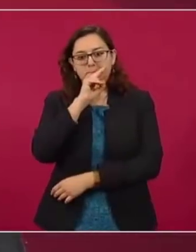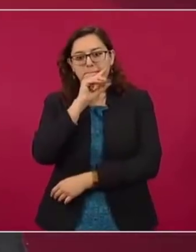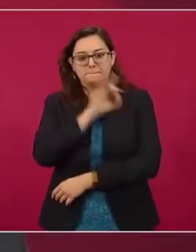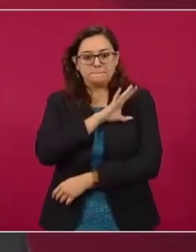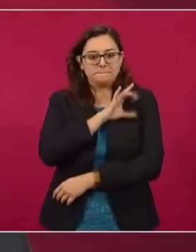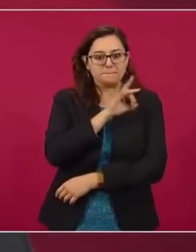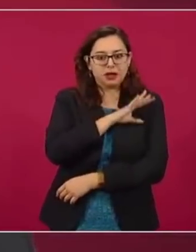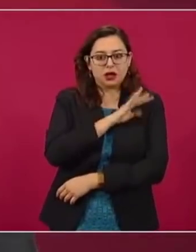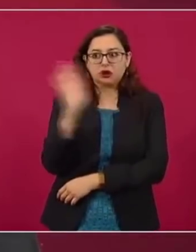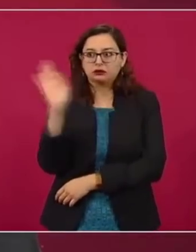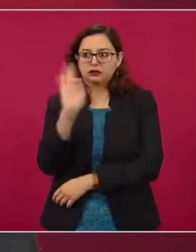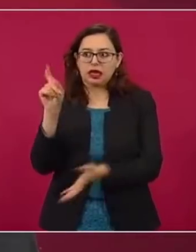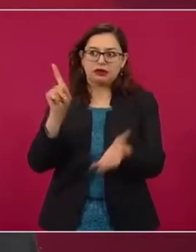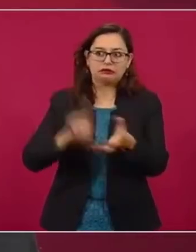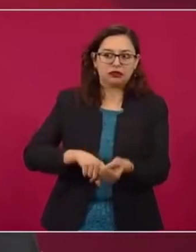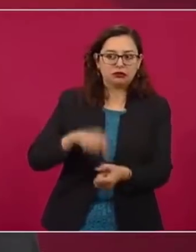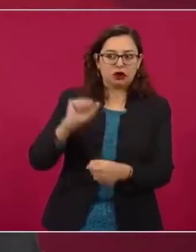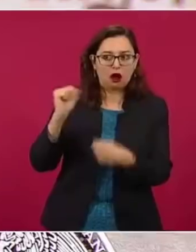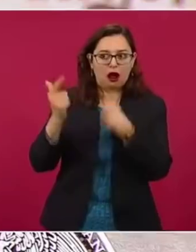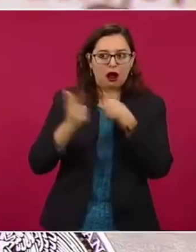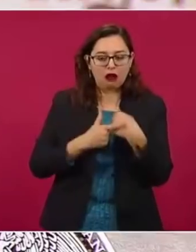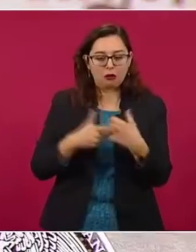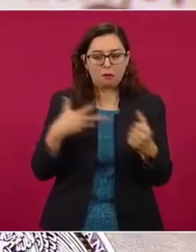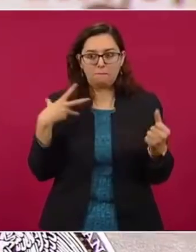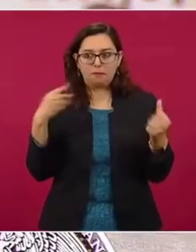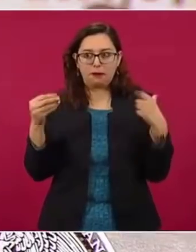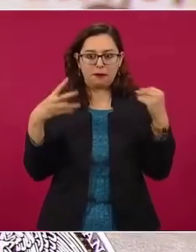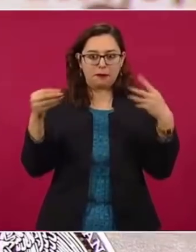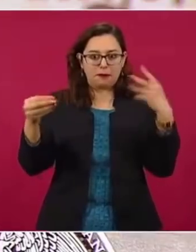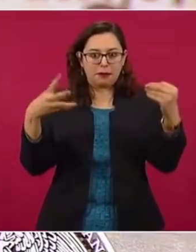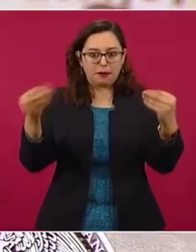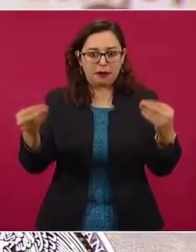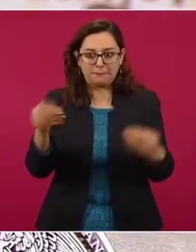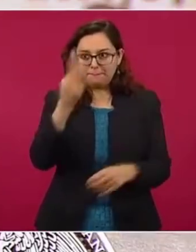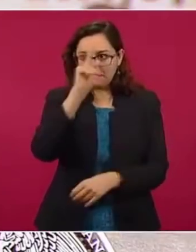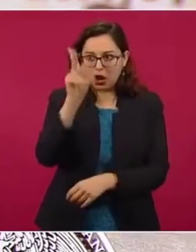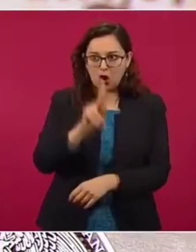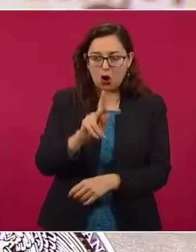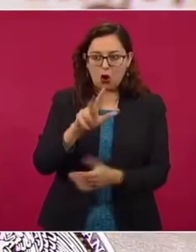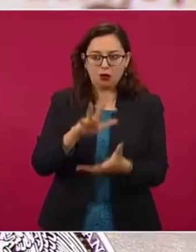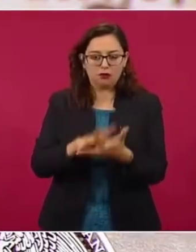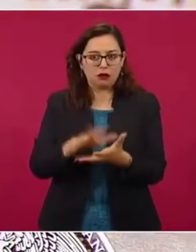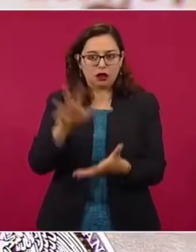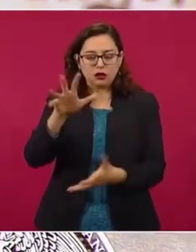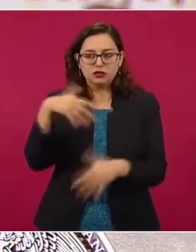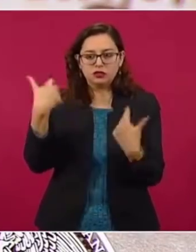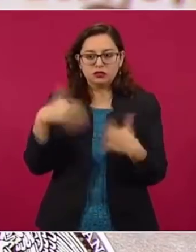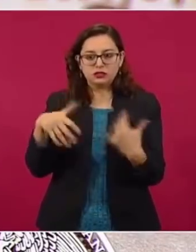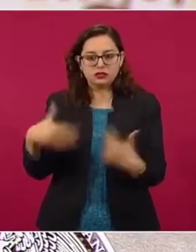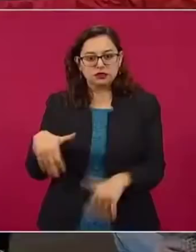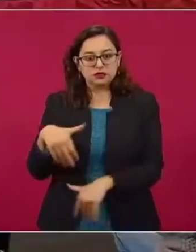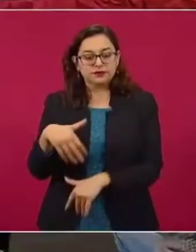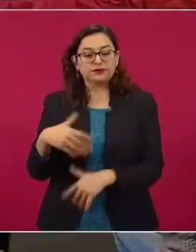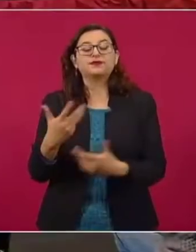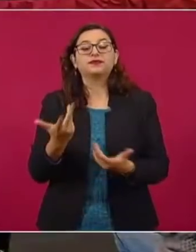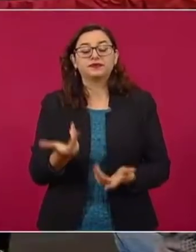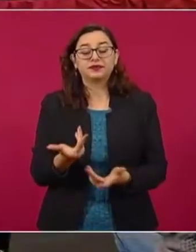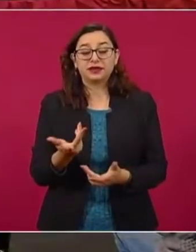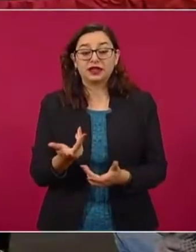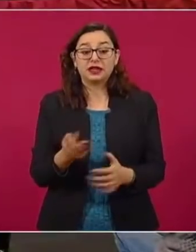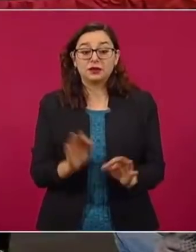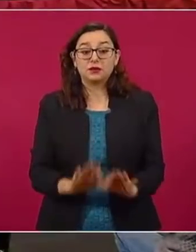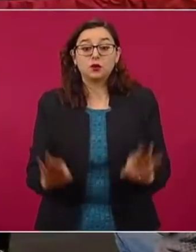de que las escuelas pueden ser un espacio en donde los contagios proliferen rápidamente. Esto es